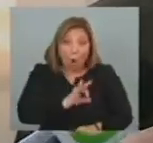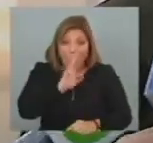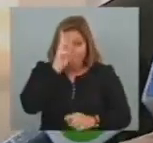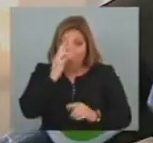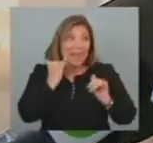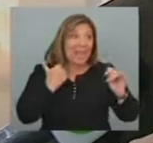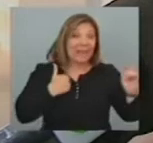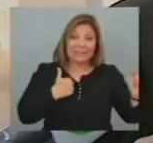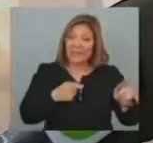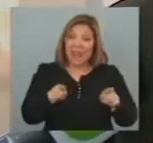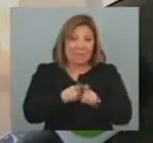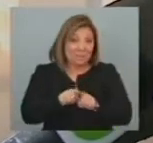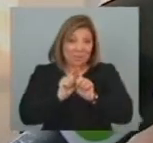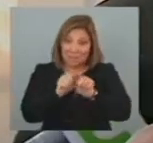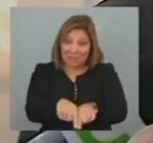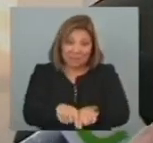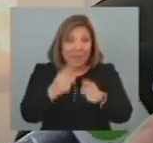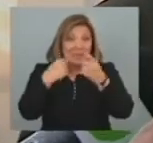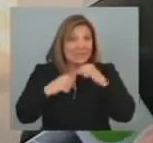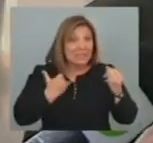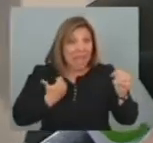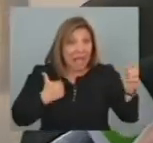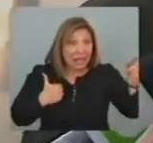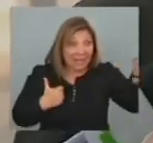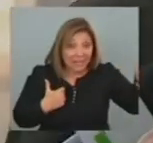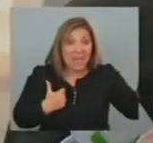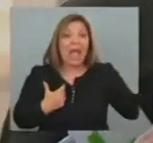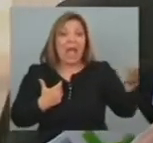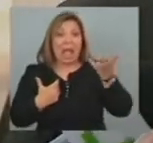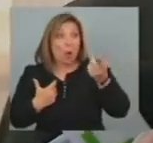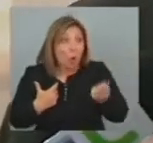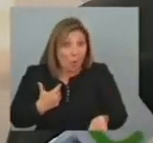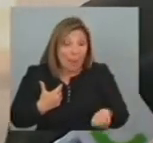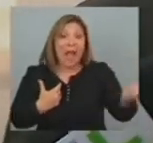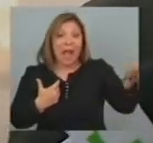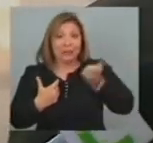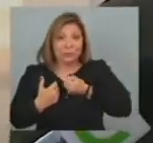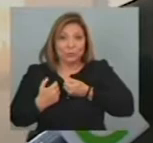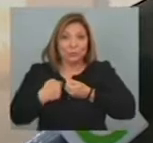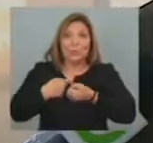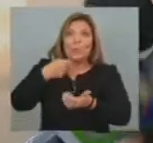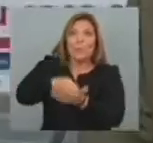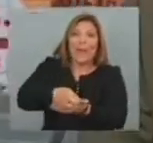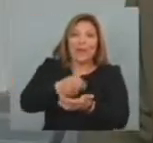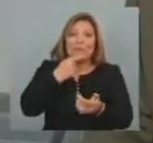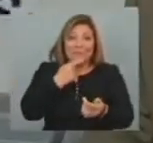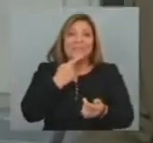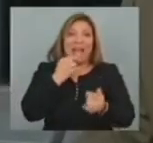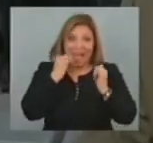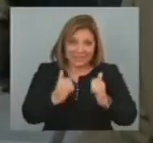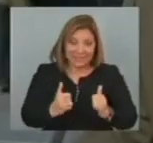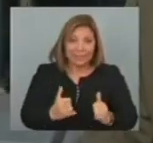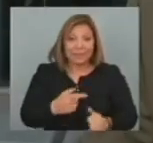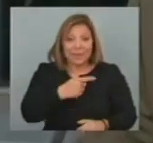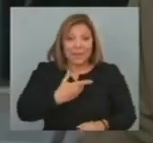Uruguay Argentina Si Argentina Compra Nos está ayudando En definitiva A pagar La planta Regasificadora El presidente De